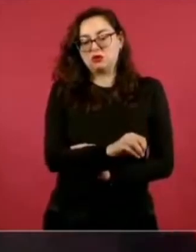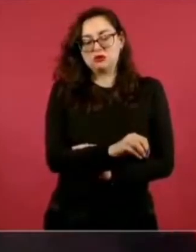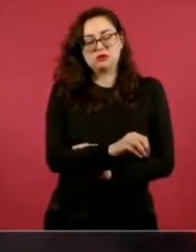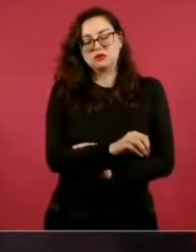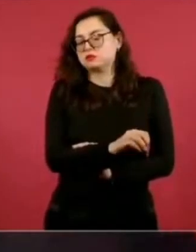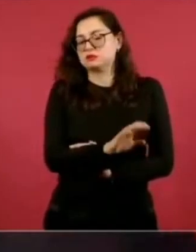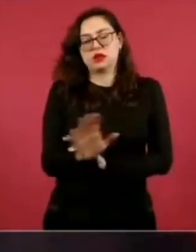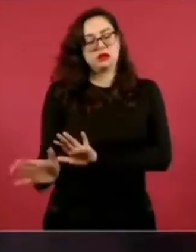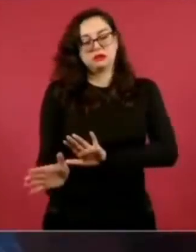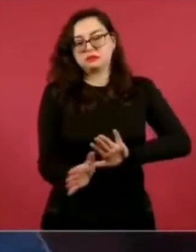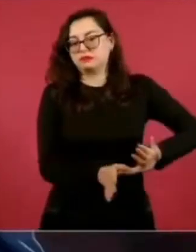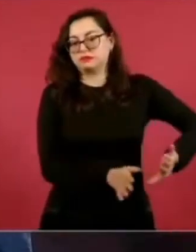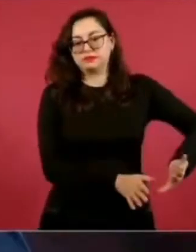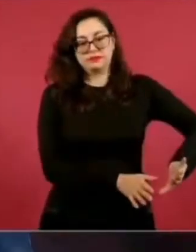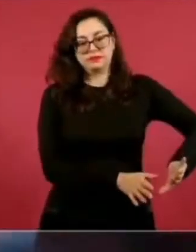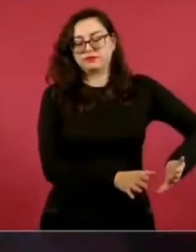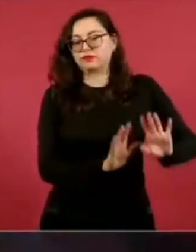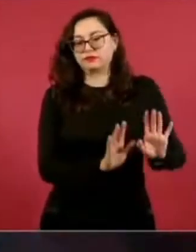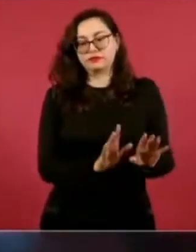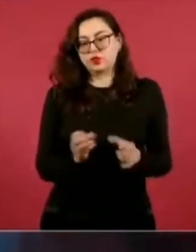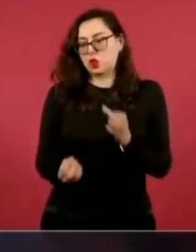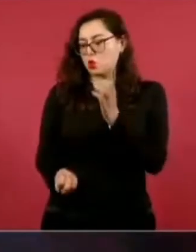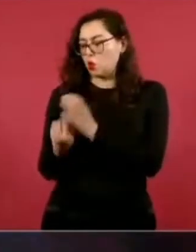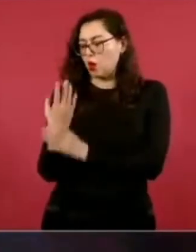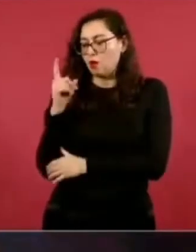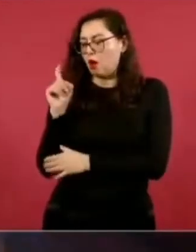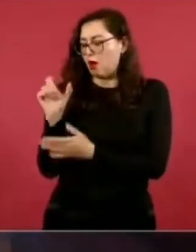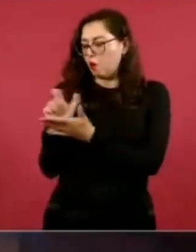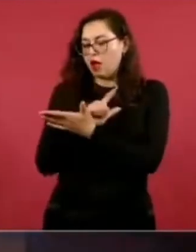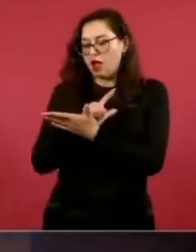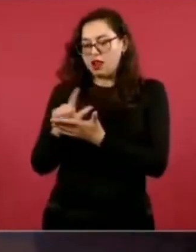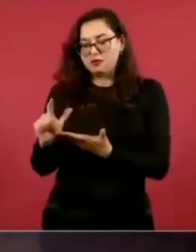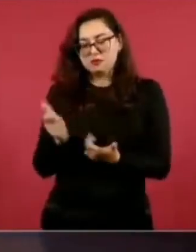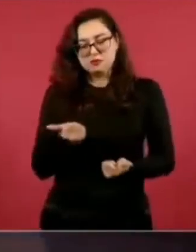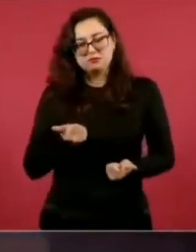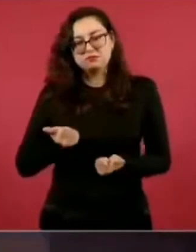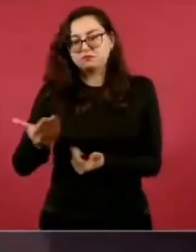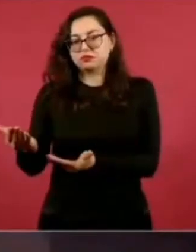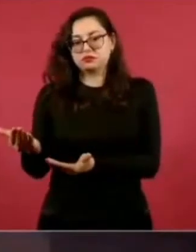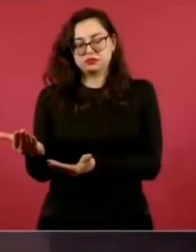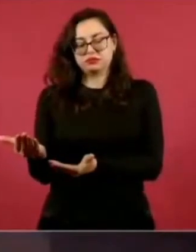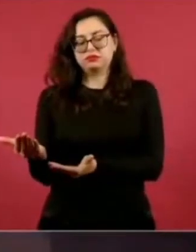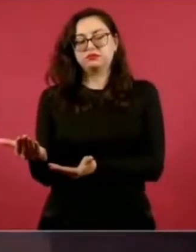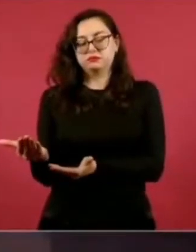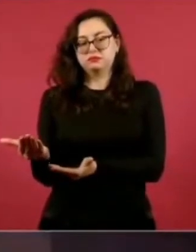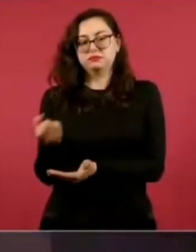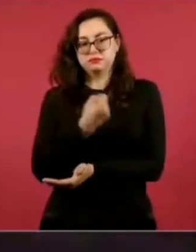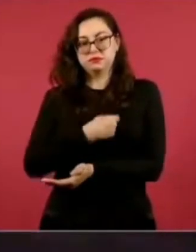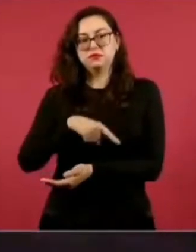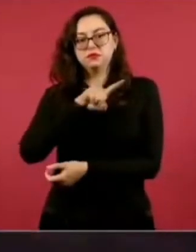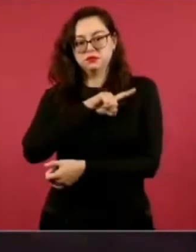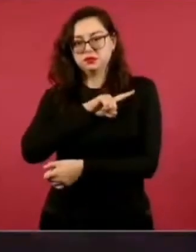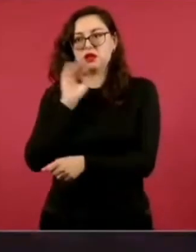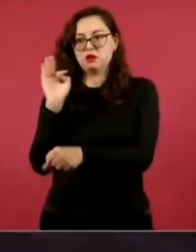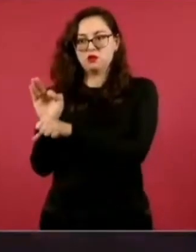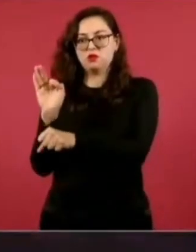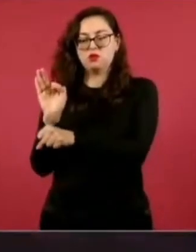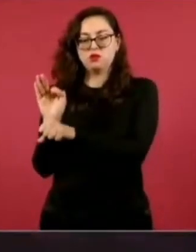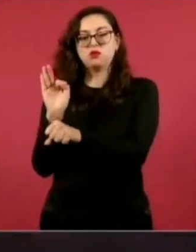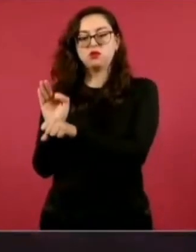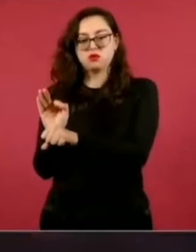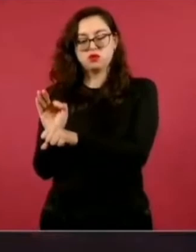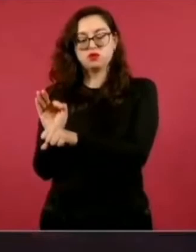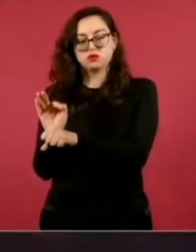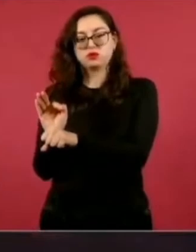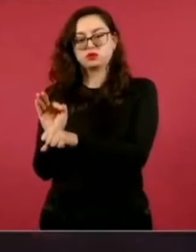ya es un problema que se